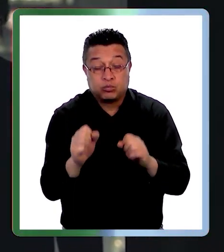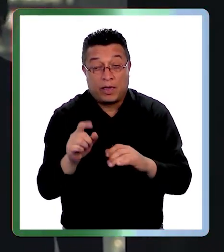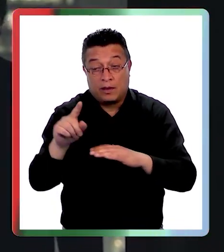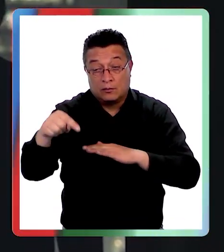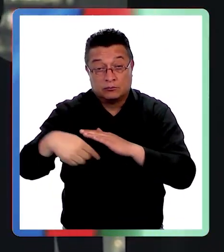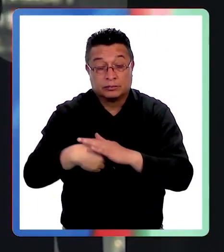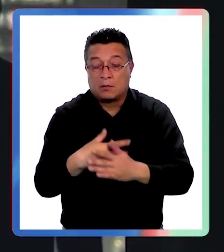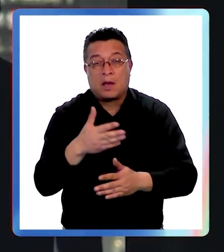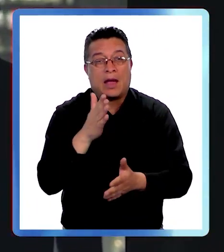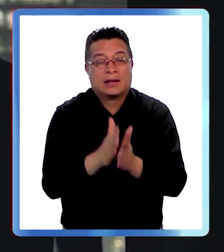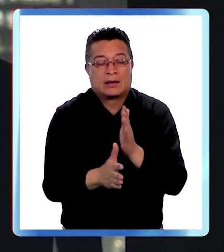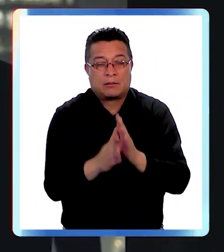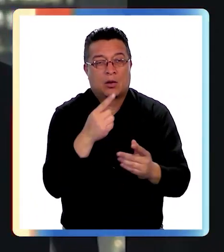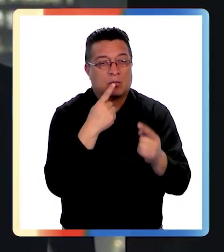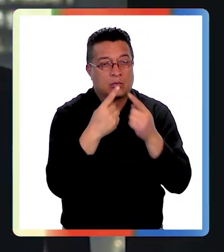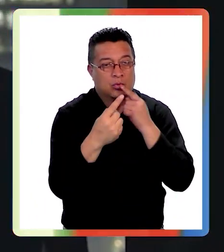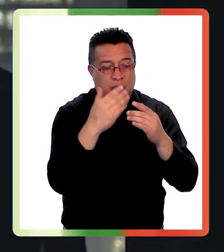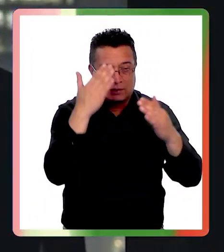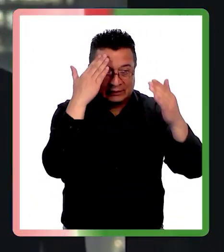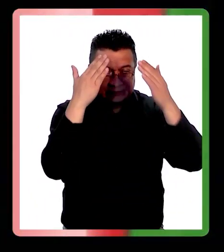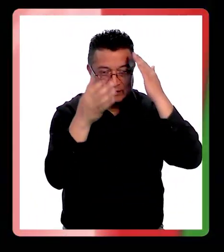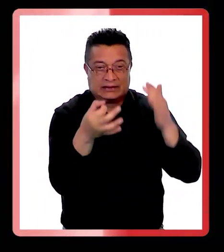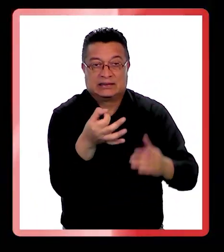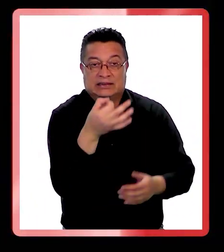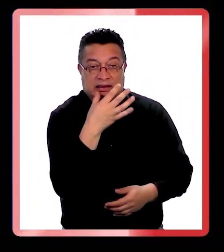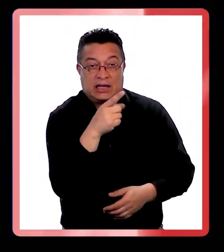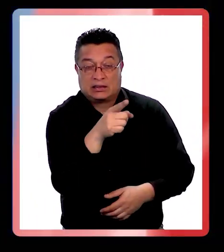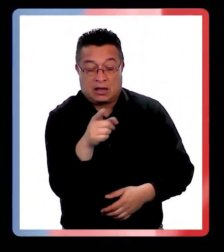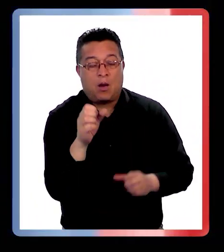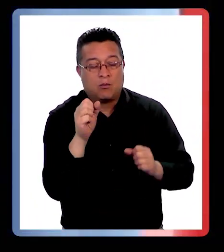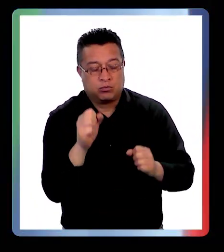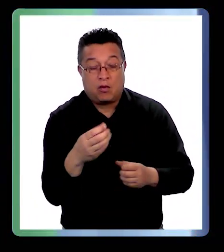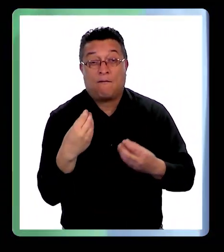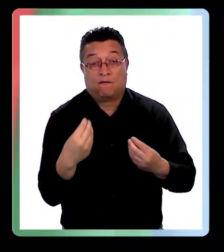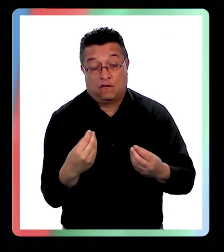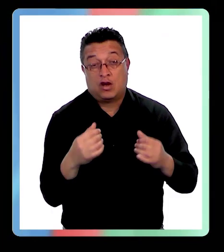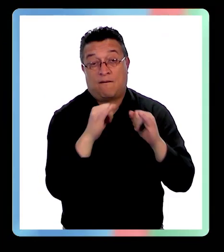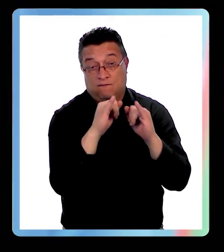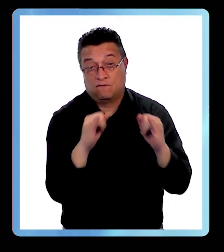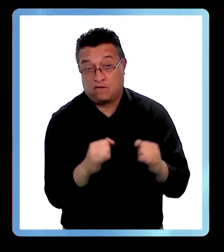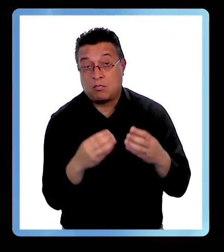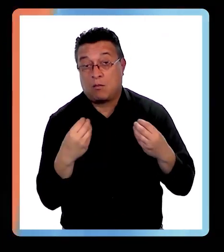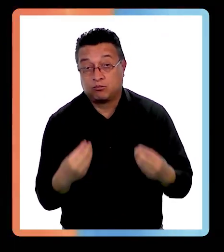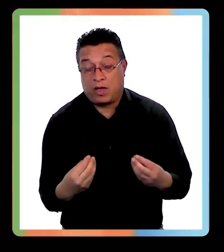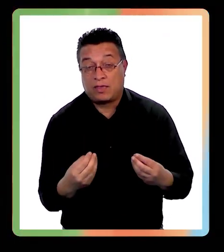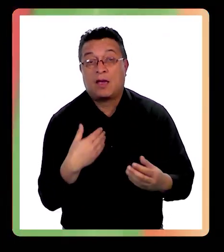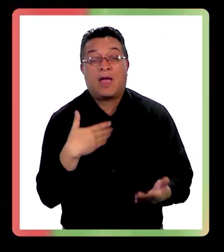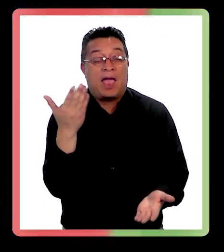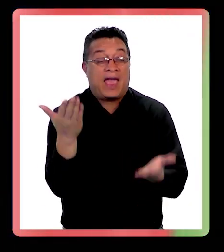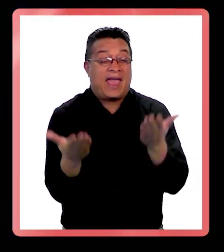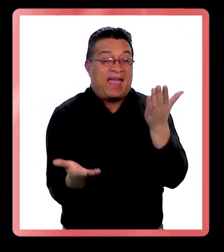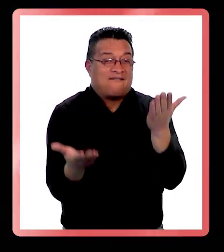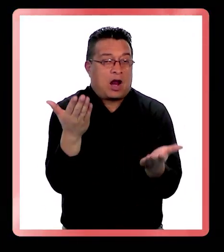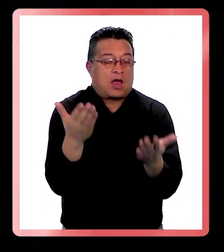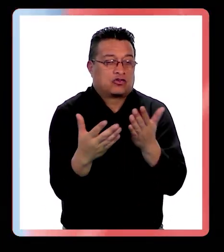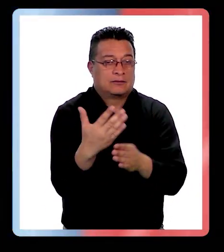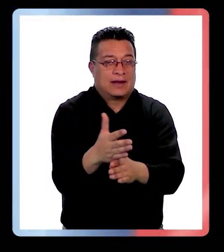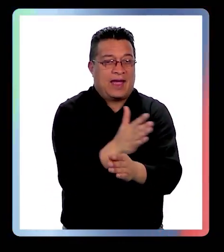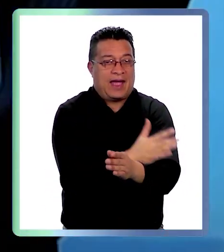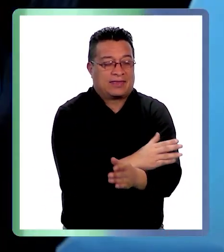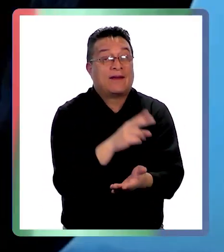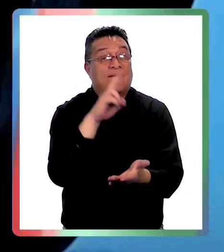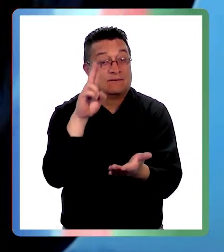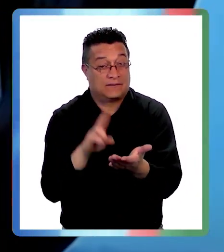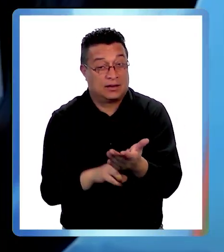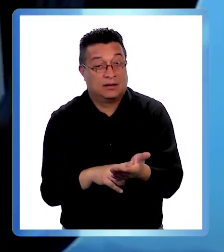rápidamente a una consulta psiquiátrica también podría ser una buena forma de tener una evaluación y efectivamente